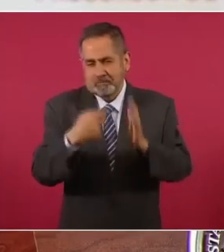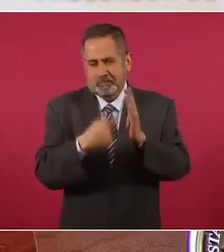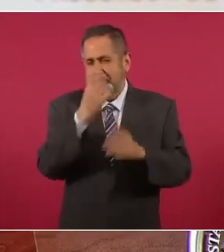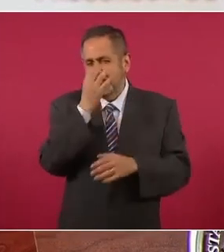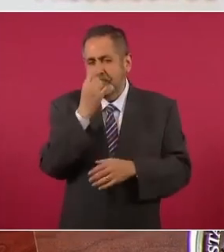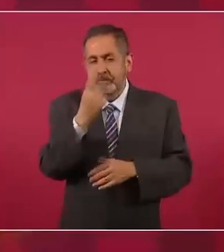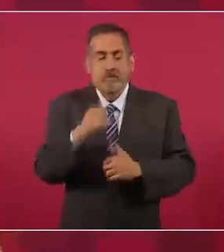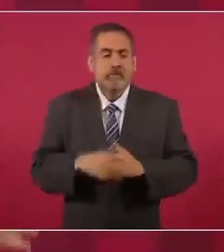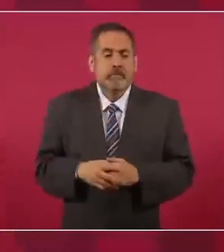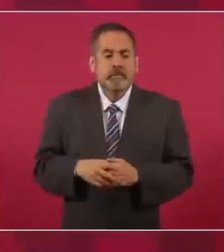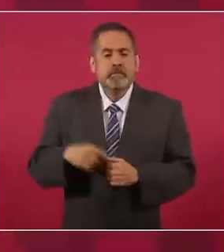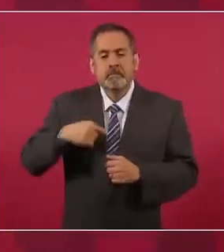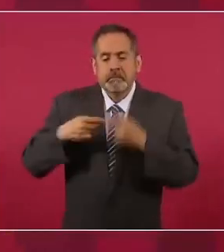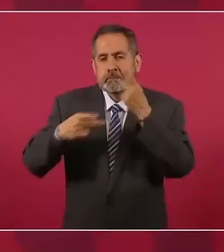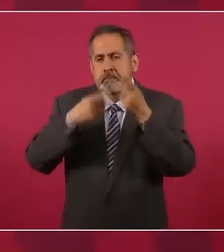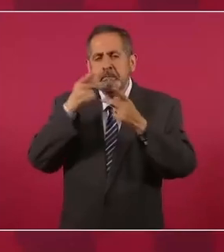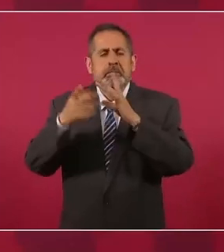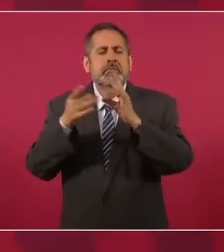terminé de hablar